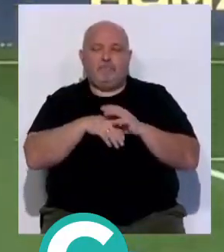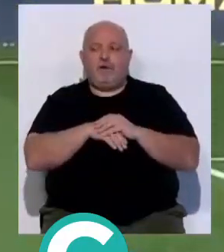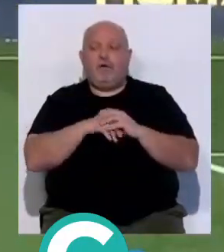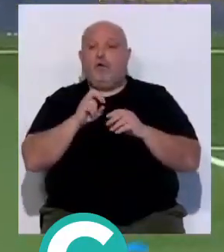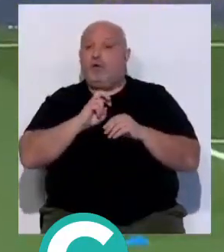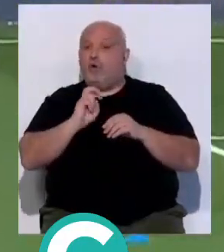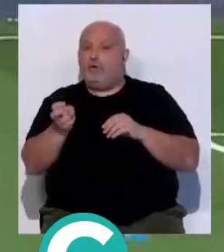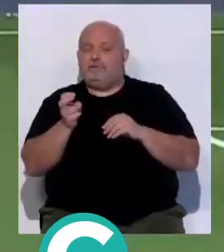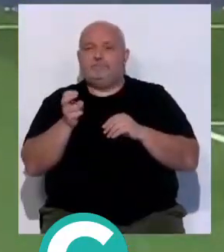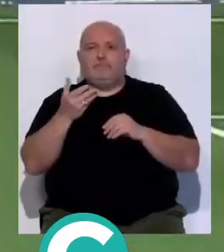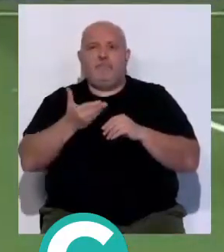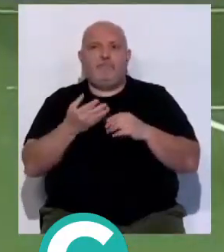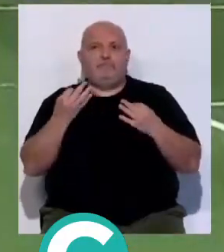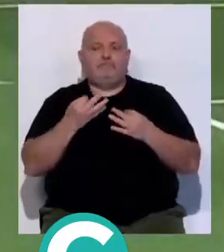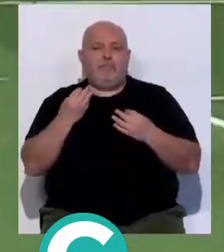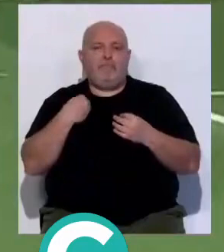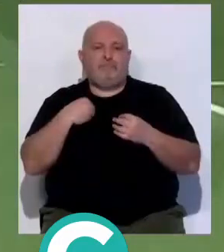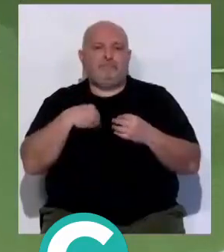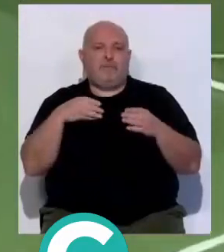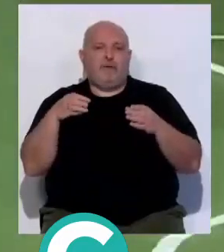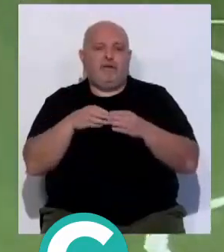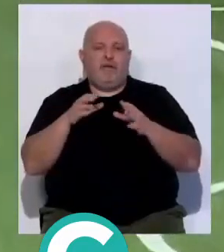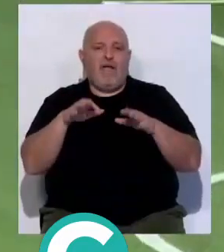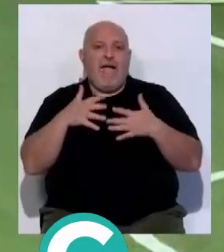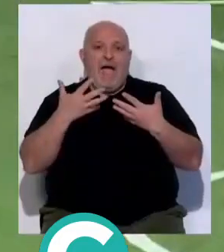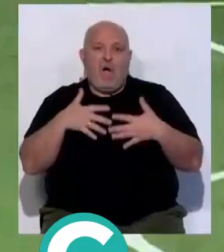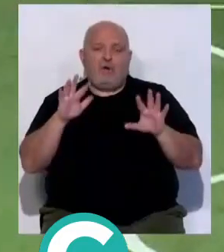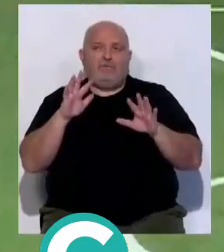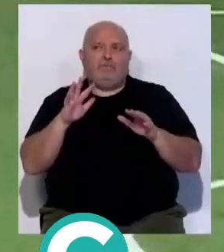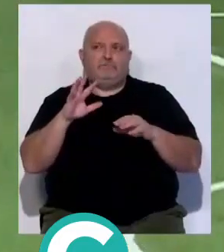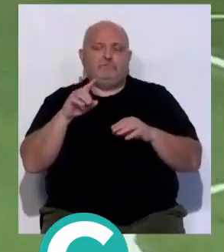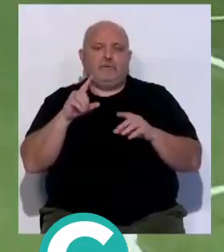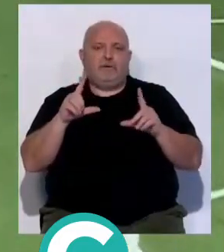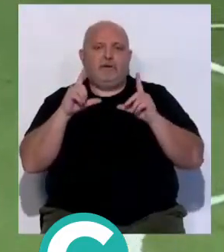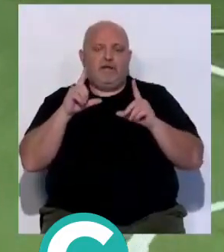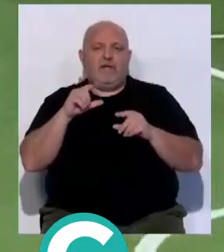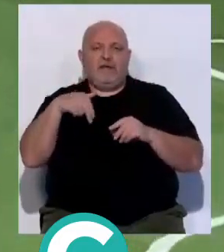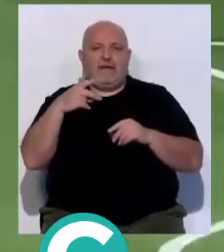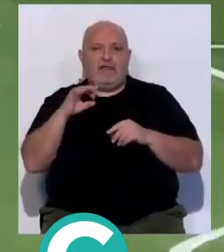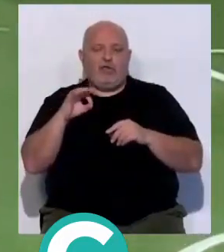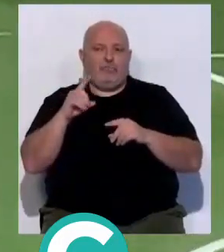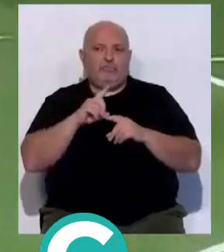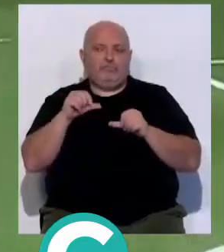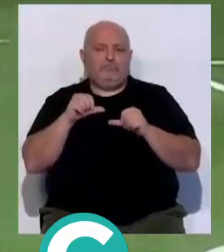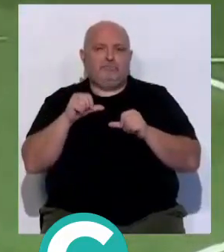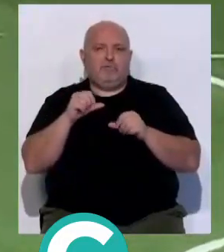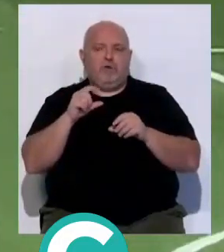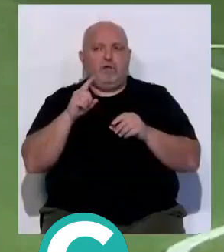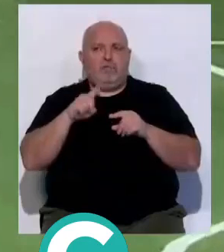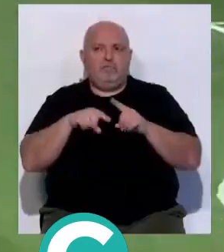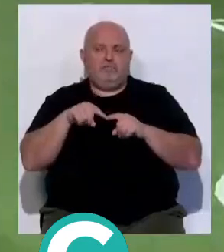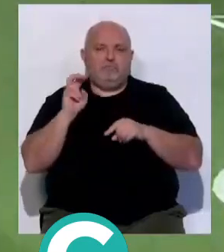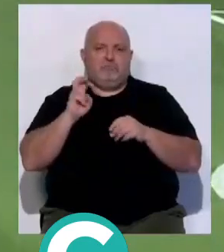otro de los referentes muy importantes que tiene la plantilla, aunque ahora tenga menos protagonismo, es Álvaro Negredo, que ha vuelto con cierta